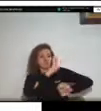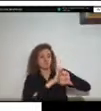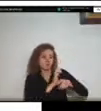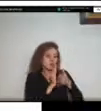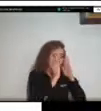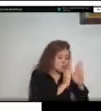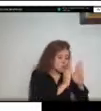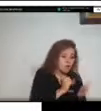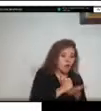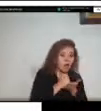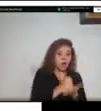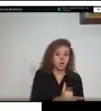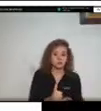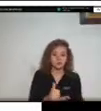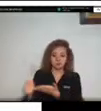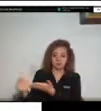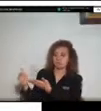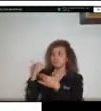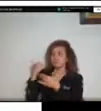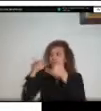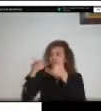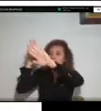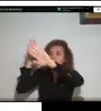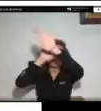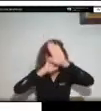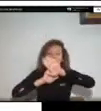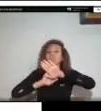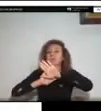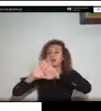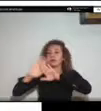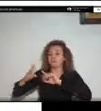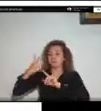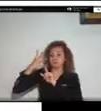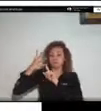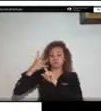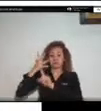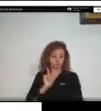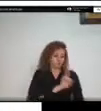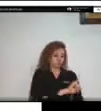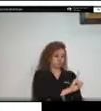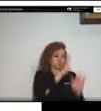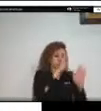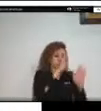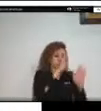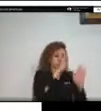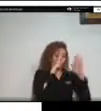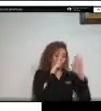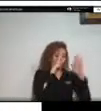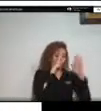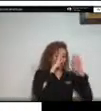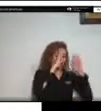esté presentando proveemos esa atención primaria una vez atendida esa etapa de